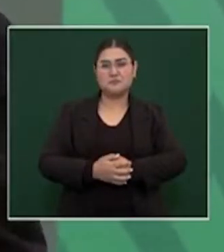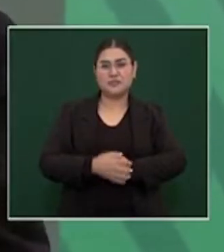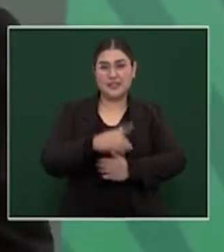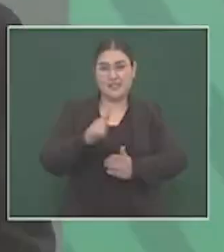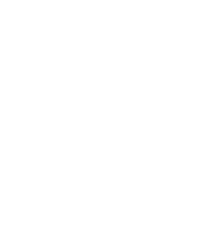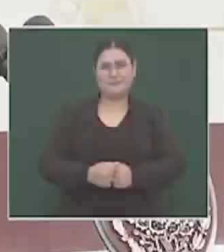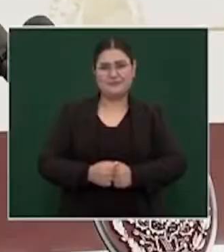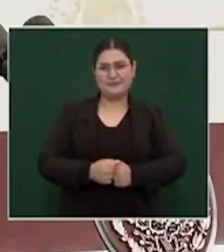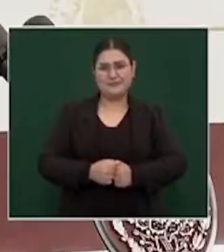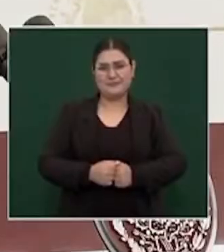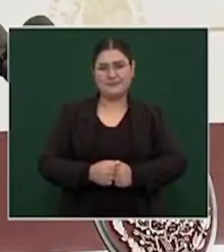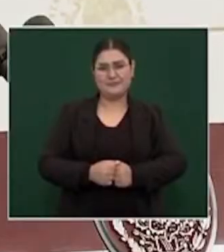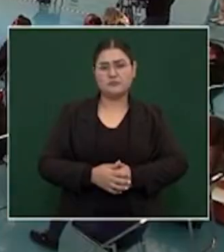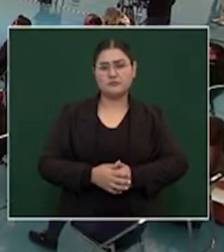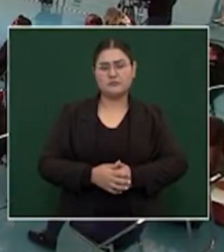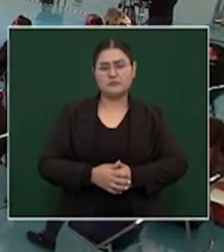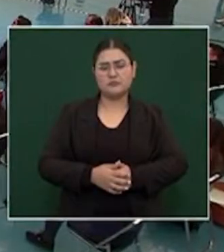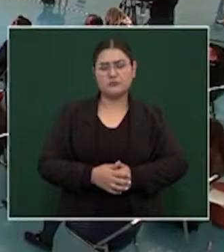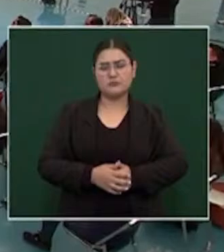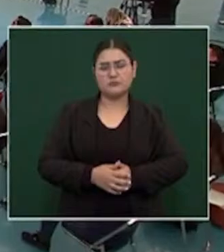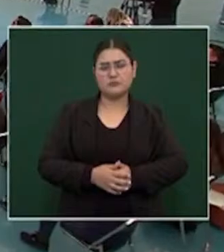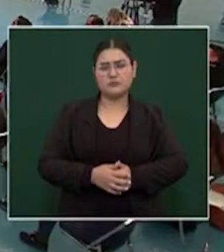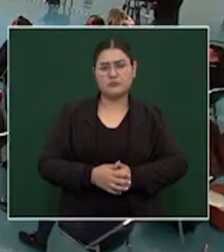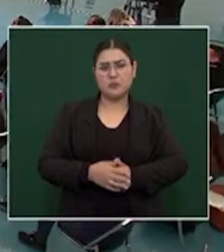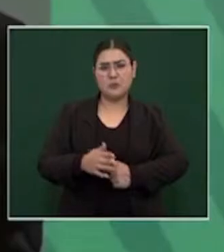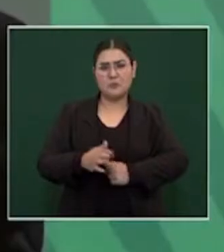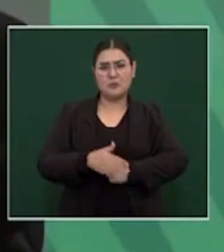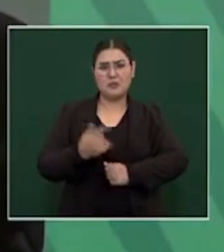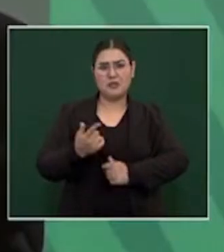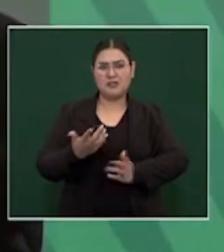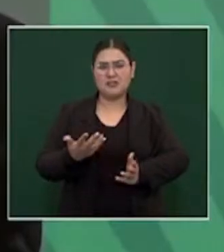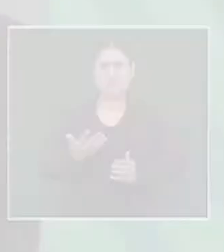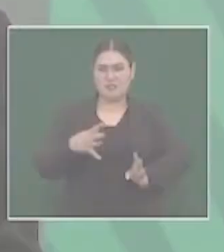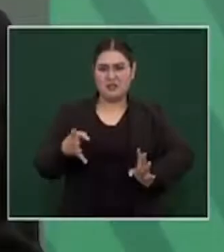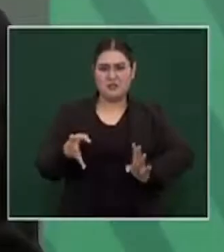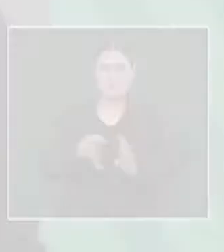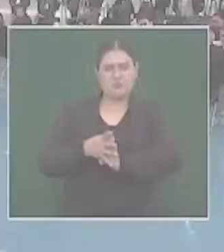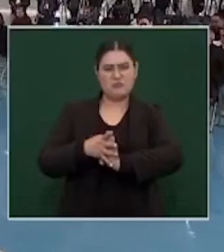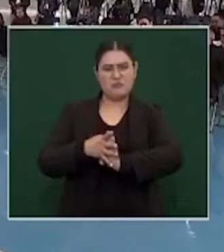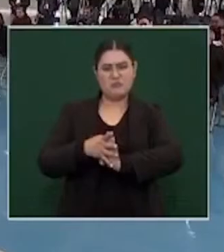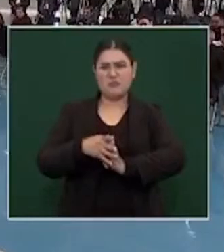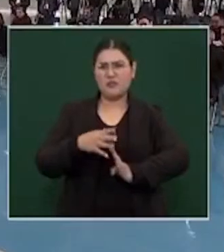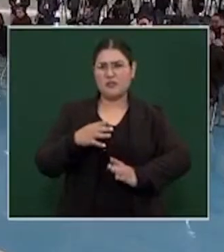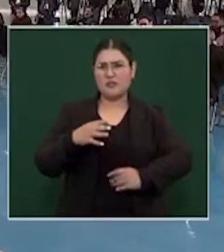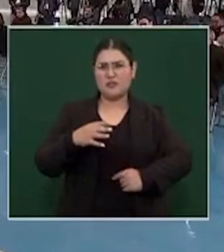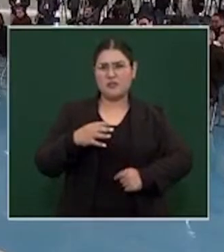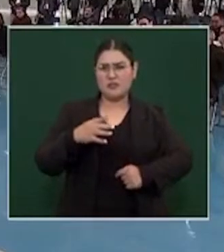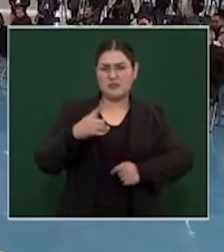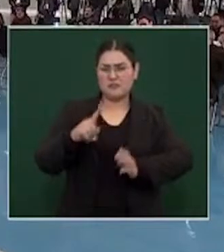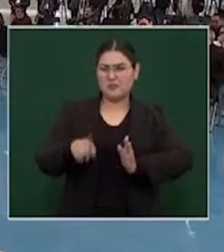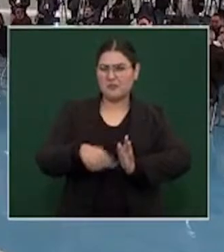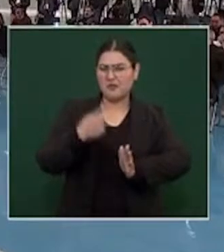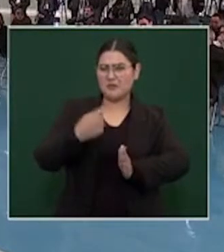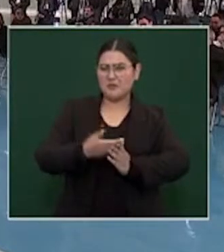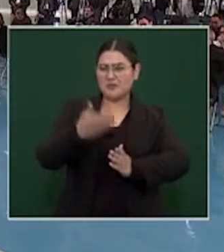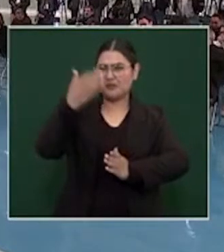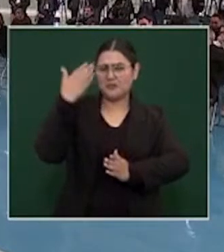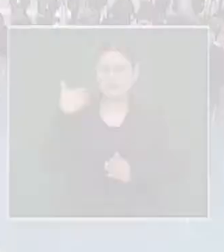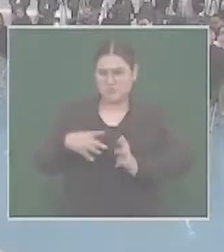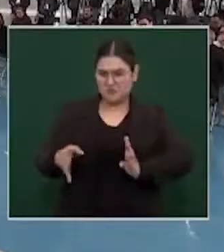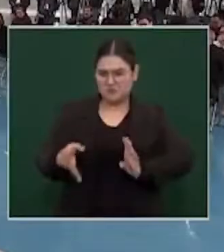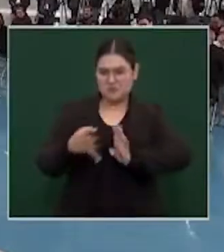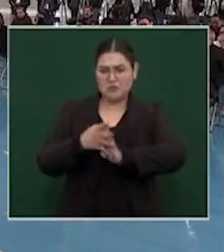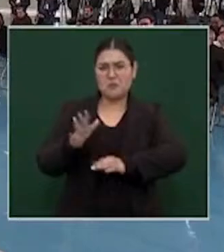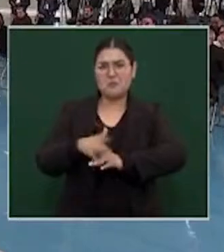es eliminarla. Porque por eso metieron a la cárcel a Madero la primera vez, por insultos a la